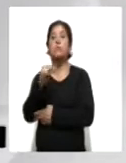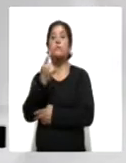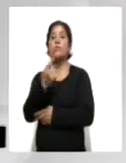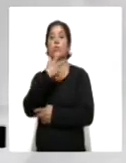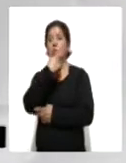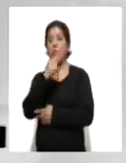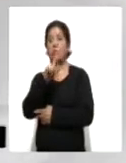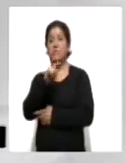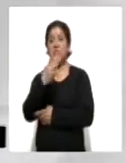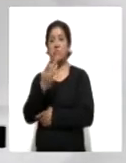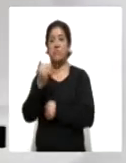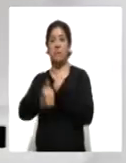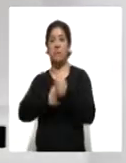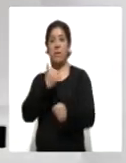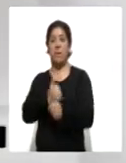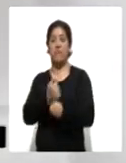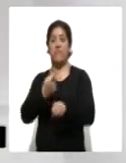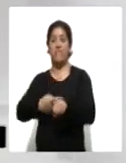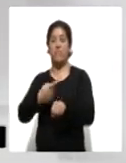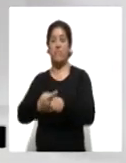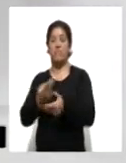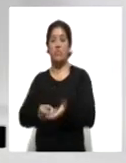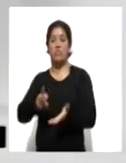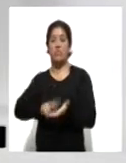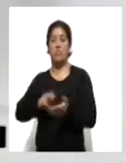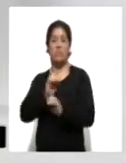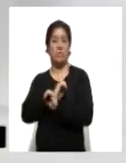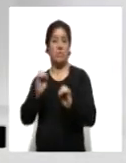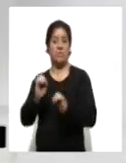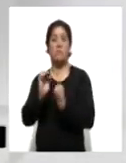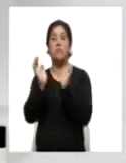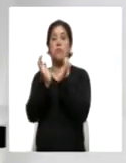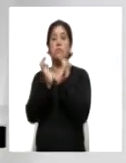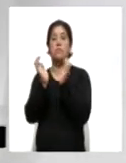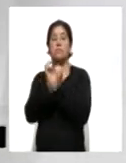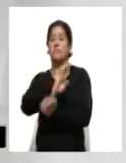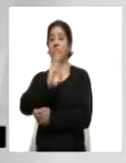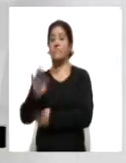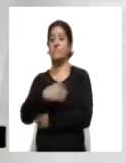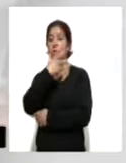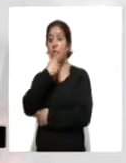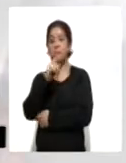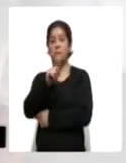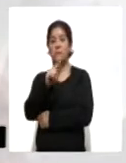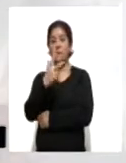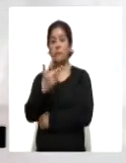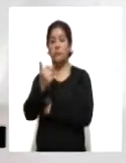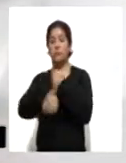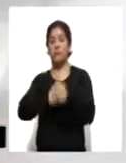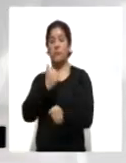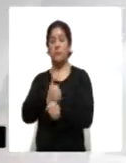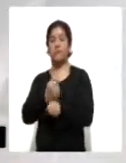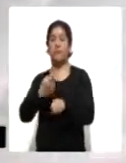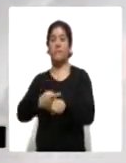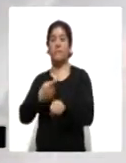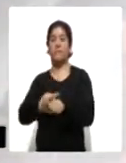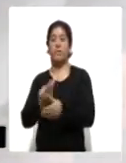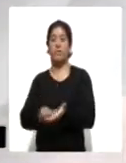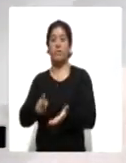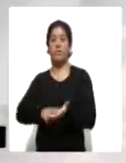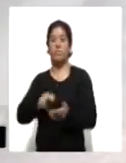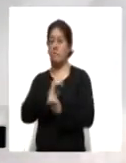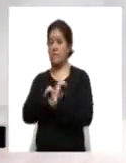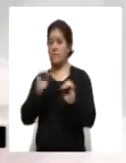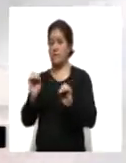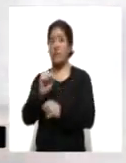hombre de 73 años sin ninguna comorbilidad. En el Issste falleció un hombre de 78 años sin ninguna comorbilidad. En la